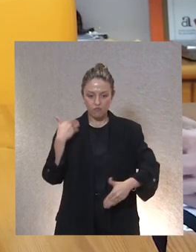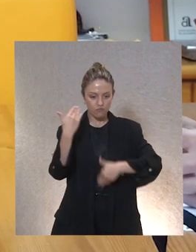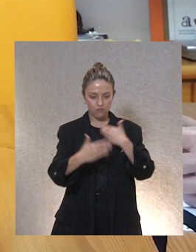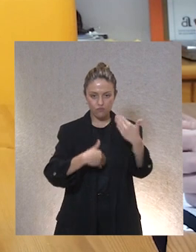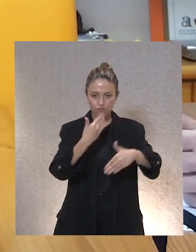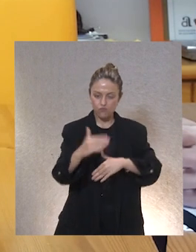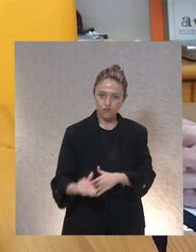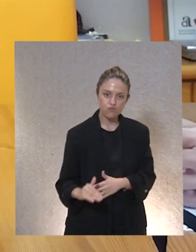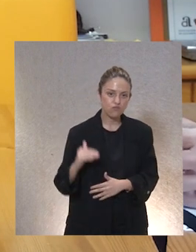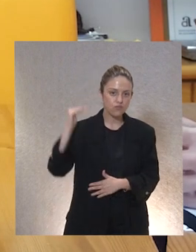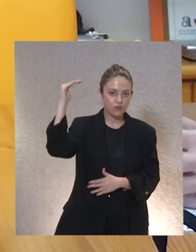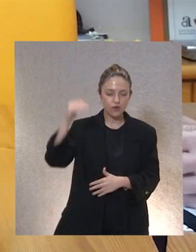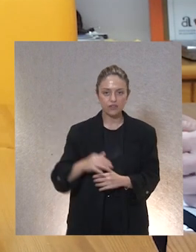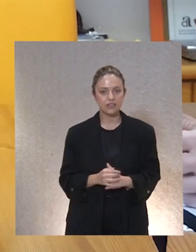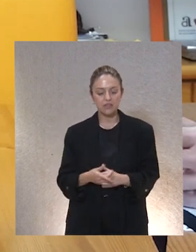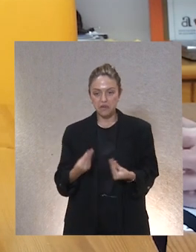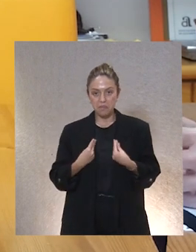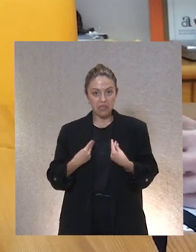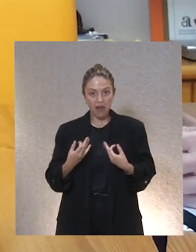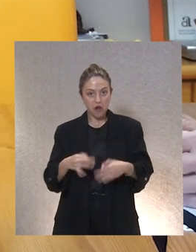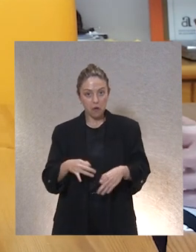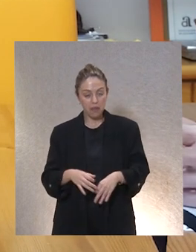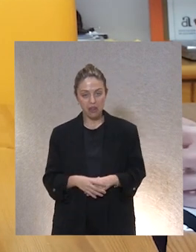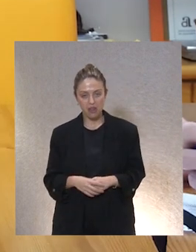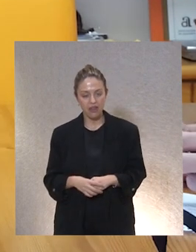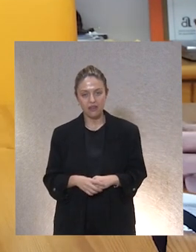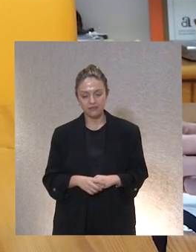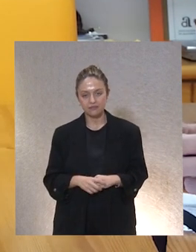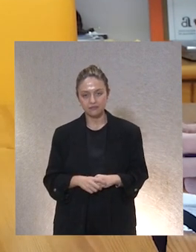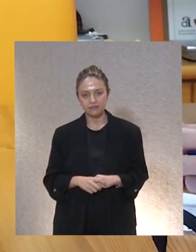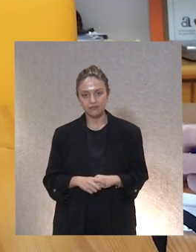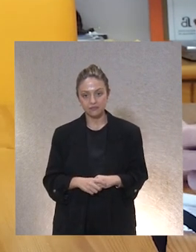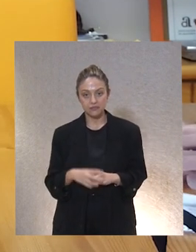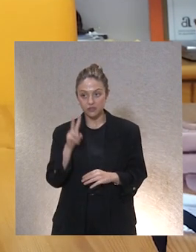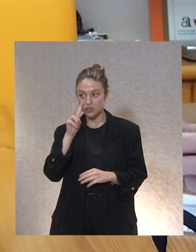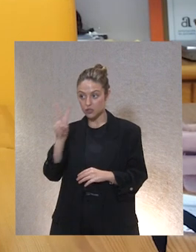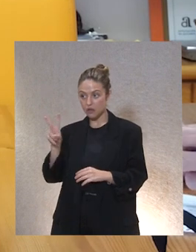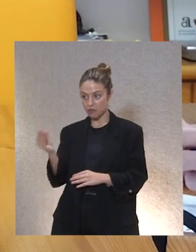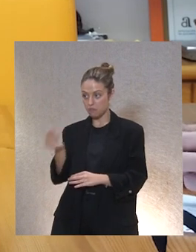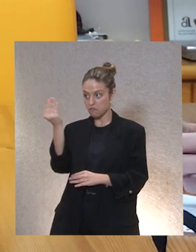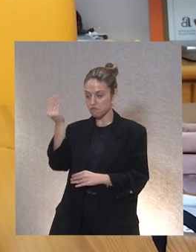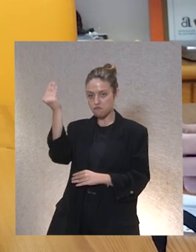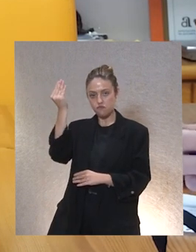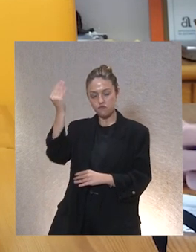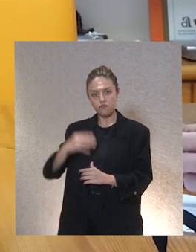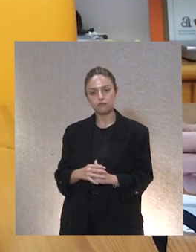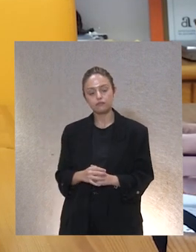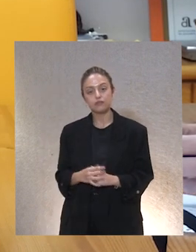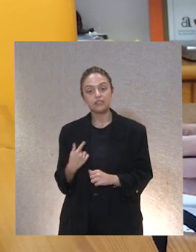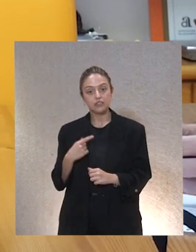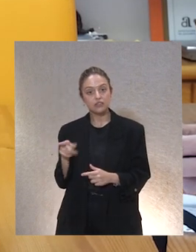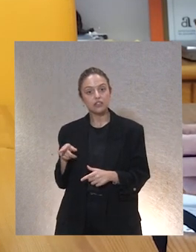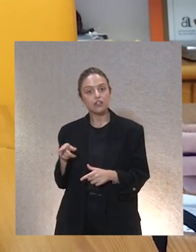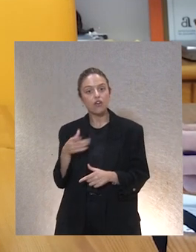digamos que lleva una vida pues más normal yo la veo mucho mejor y lo bonito que veo de ella